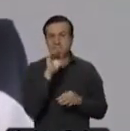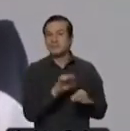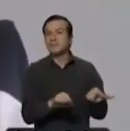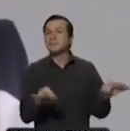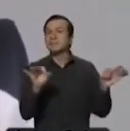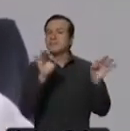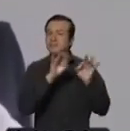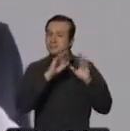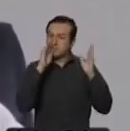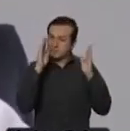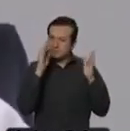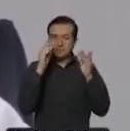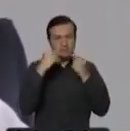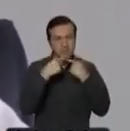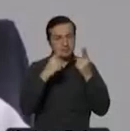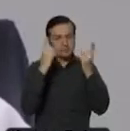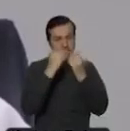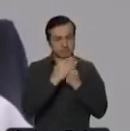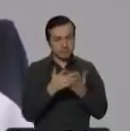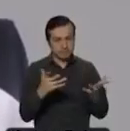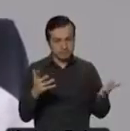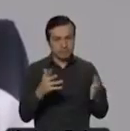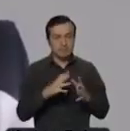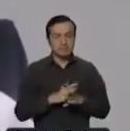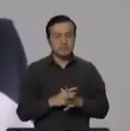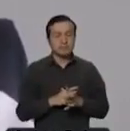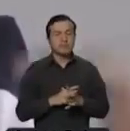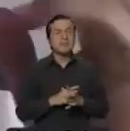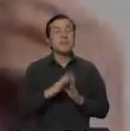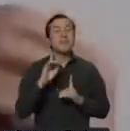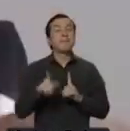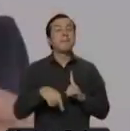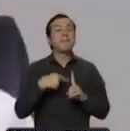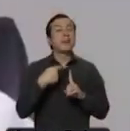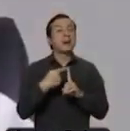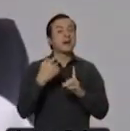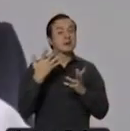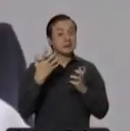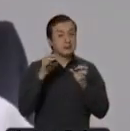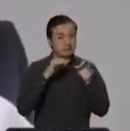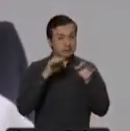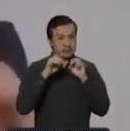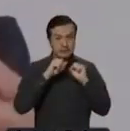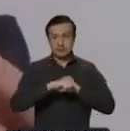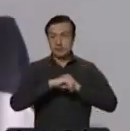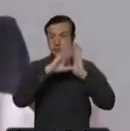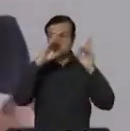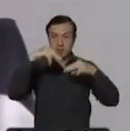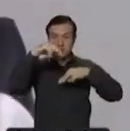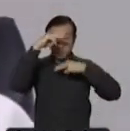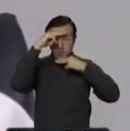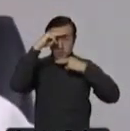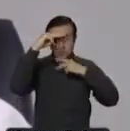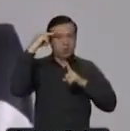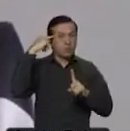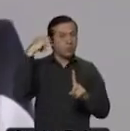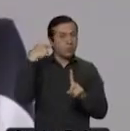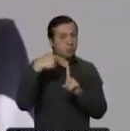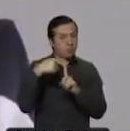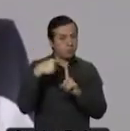e importante para nosotros. Pero yo también quiero resaltar mucho las noticias positivas.